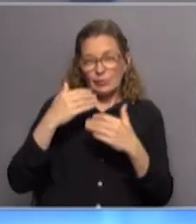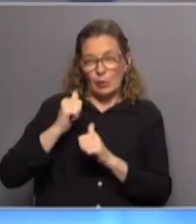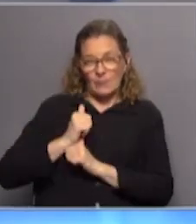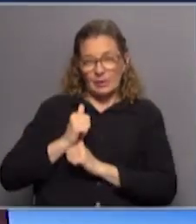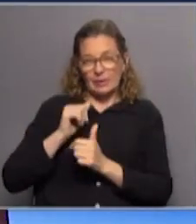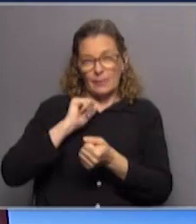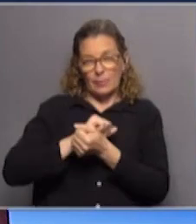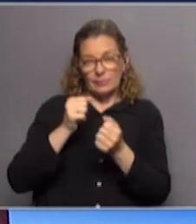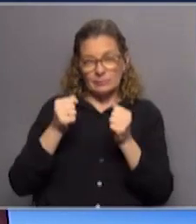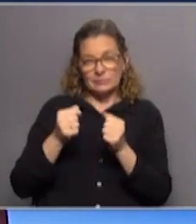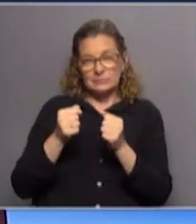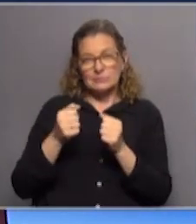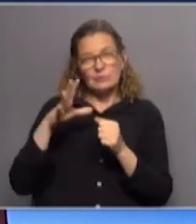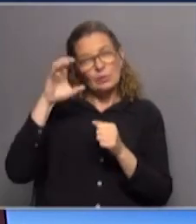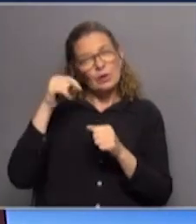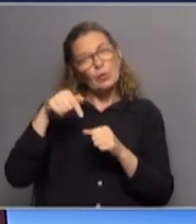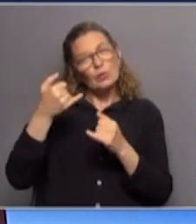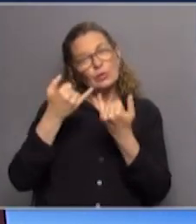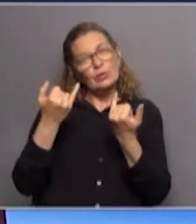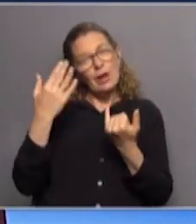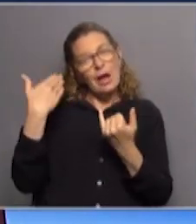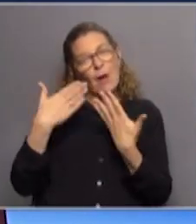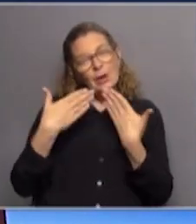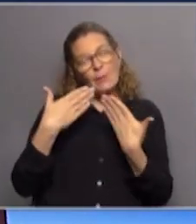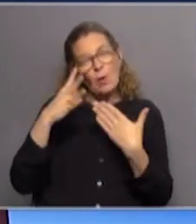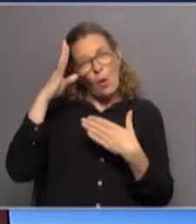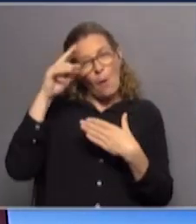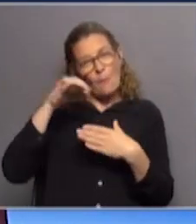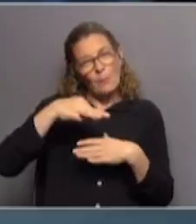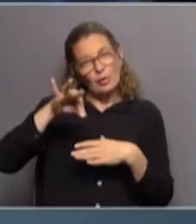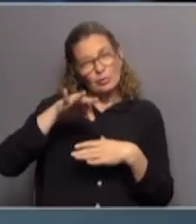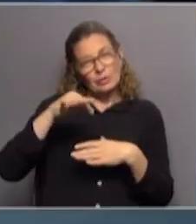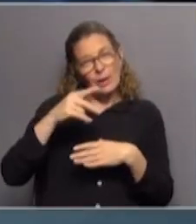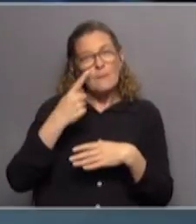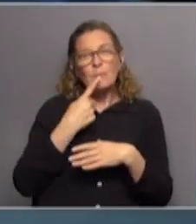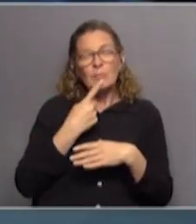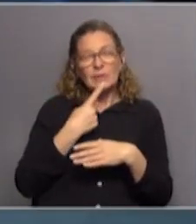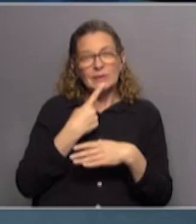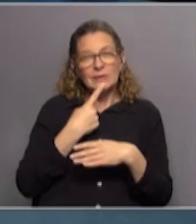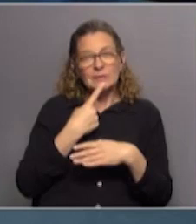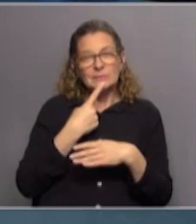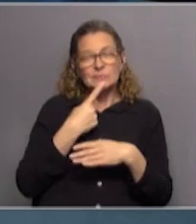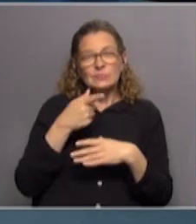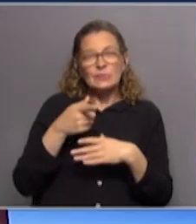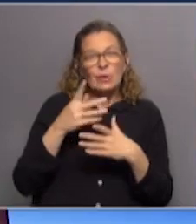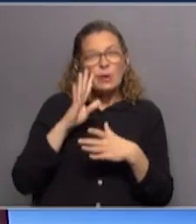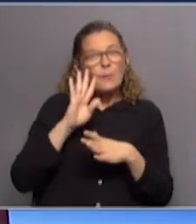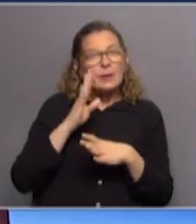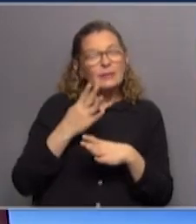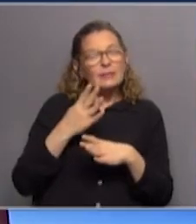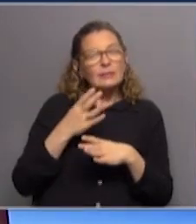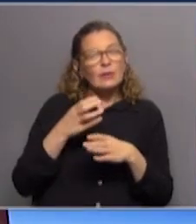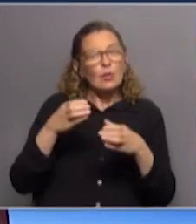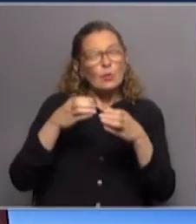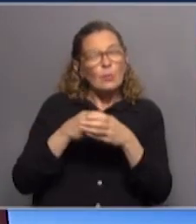que estaban presos en el Domingo Arena. ¿Te acuerdas el otro día que hablamos sobre oportunidad política, cuando hablábamos del batilomarómetro? Sí. Parecería que el Foro de